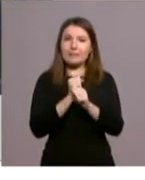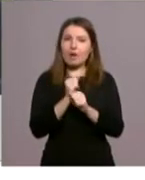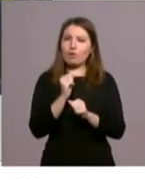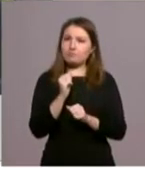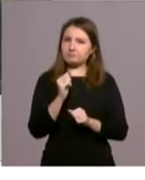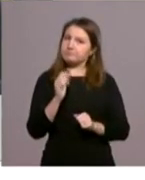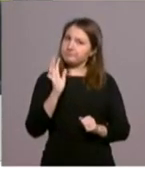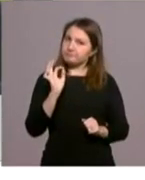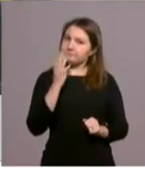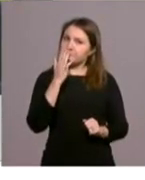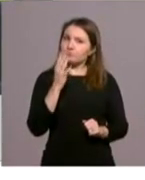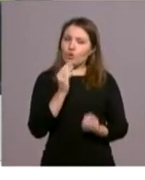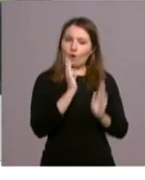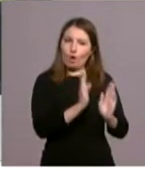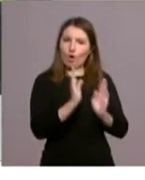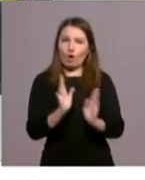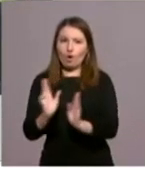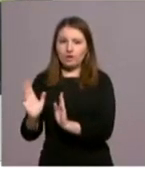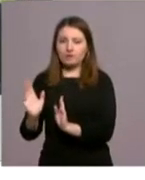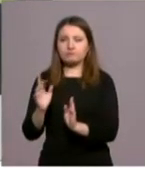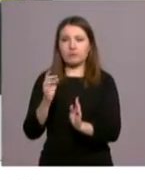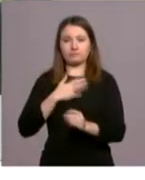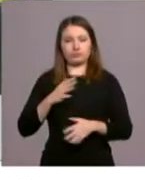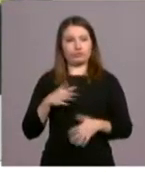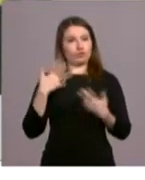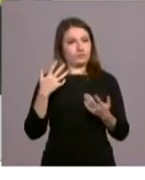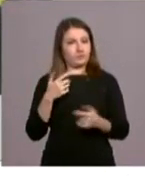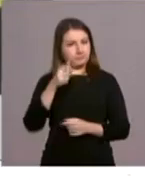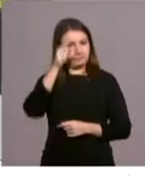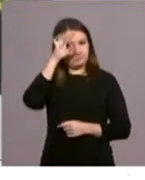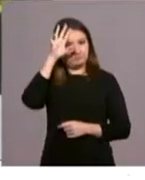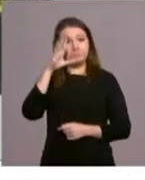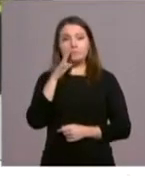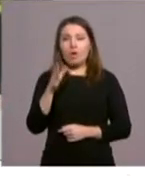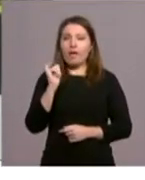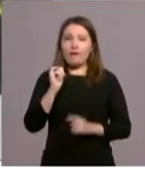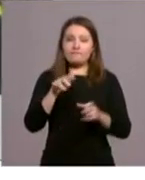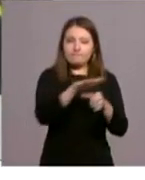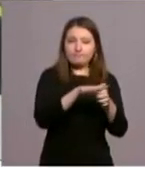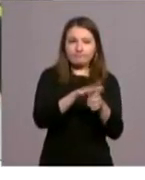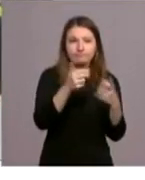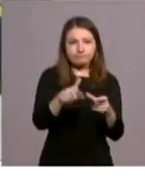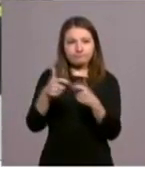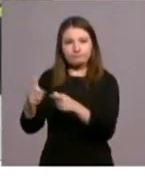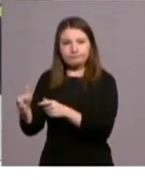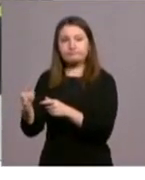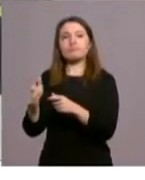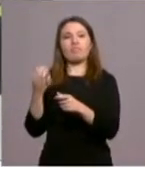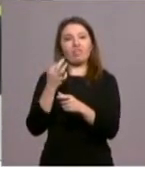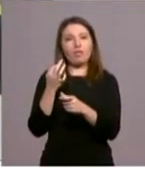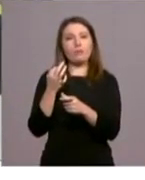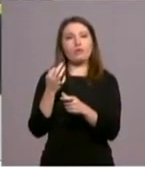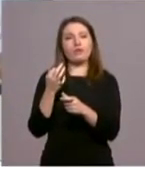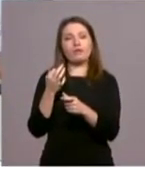cierto, que es otra cosa que me ha sorprendido, ¿no? Como hay campos, áreas en las hermandades que tienen que ir